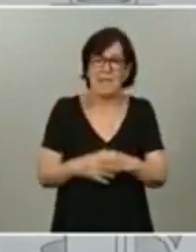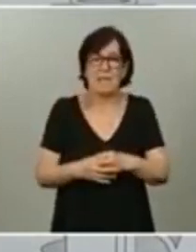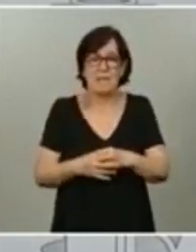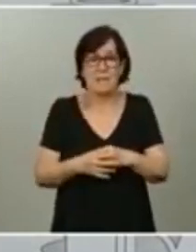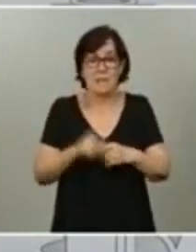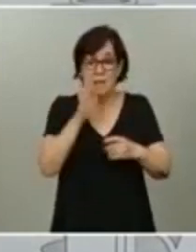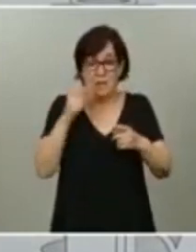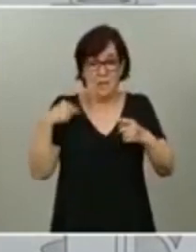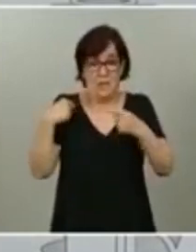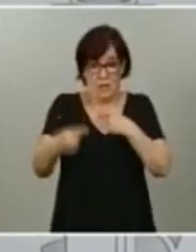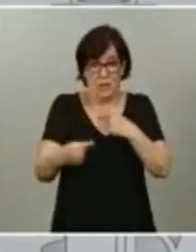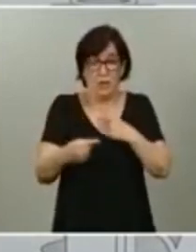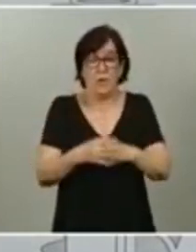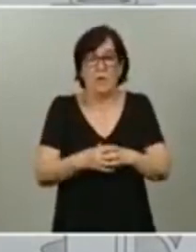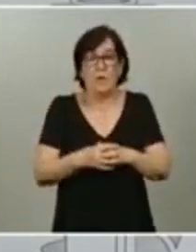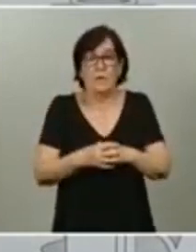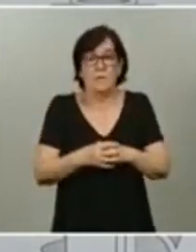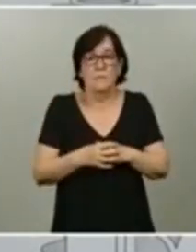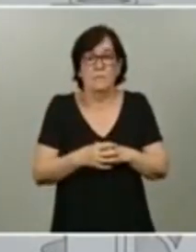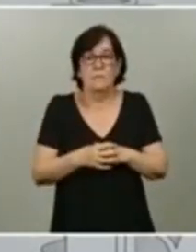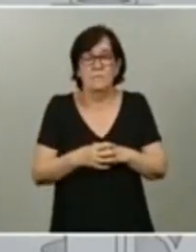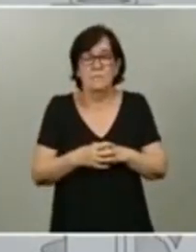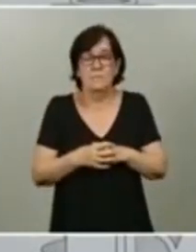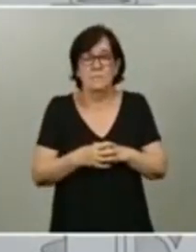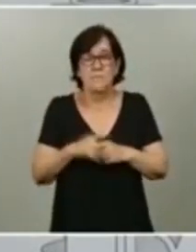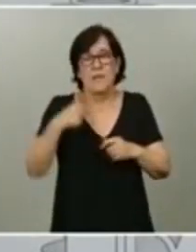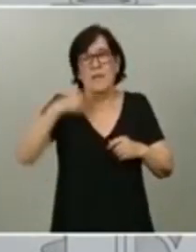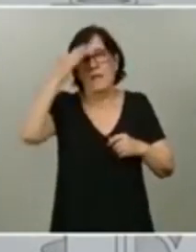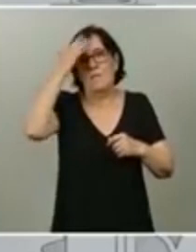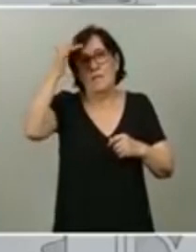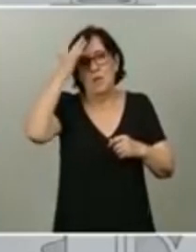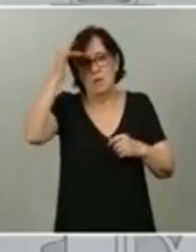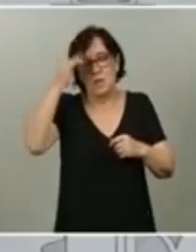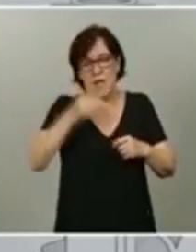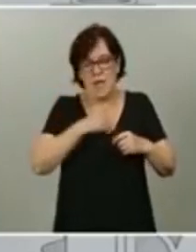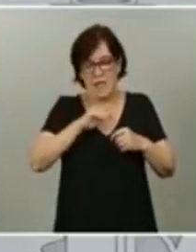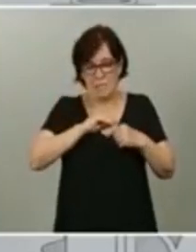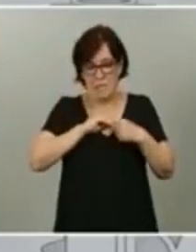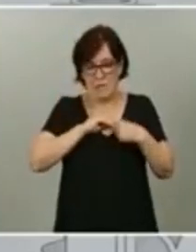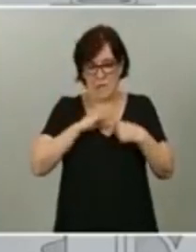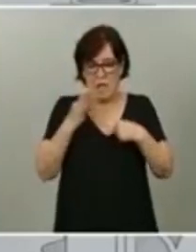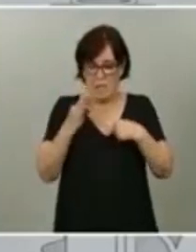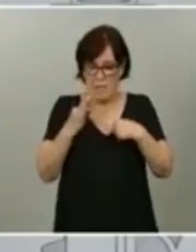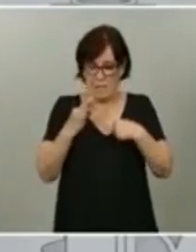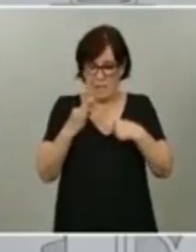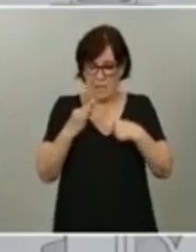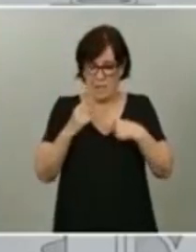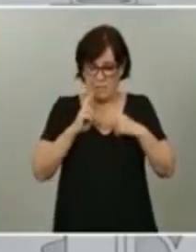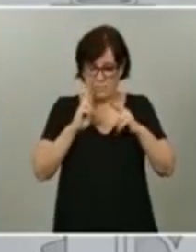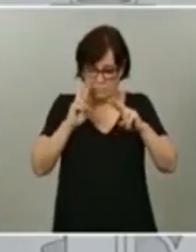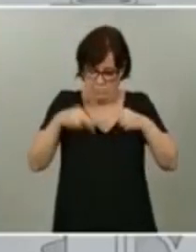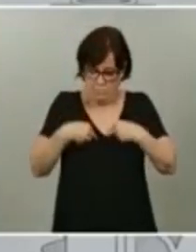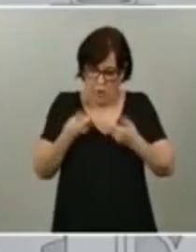de esa filosofía de que España deba entenderse y reencontrarse con España.